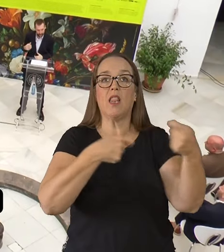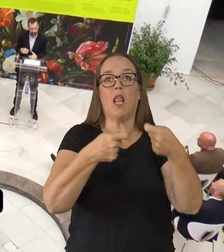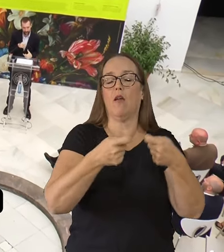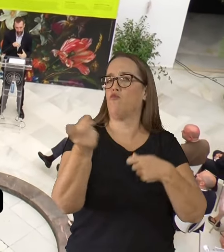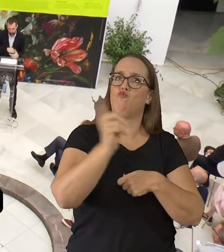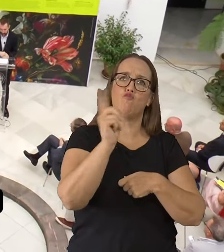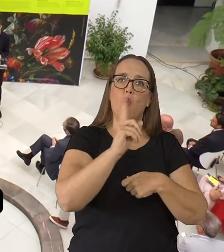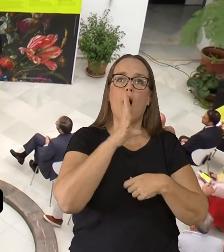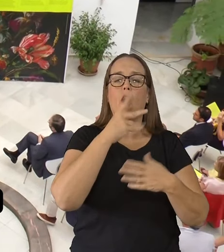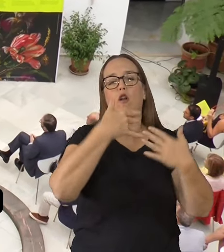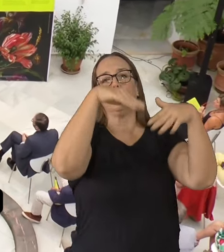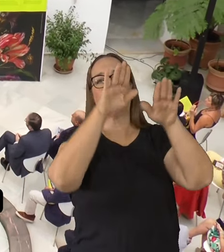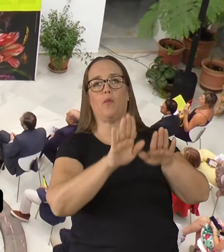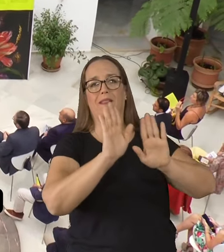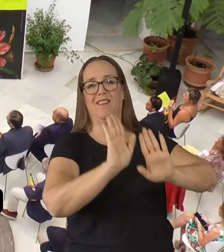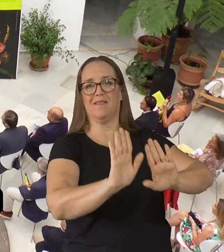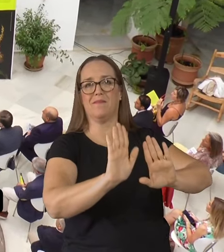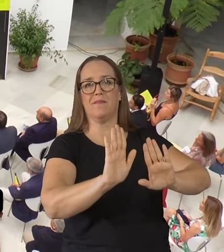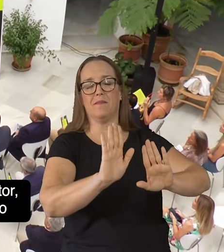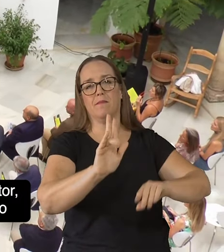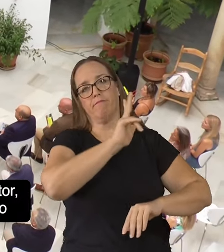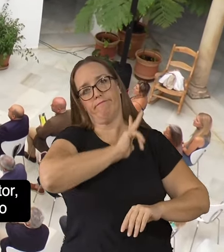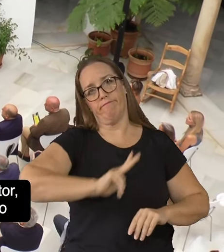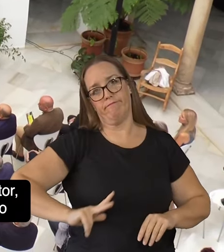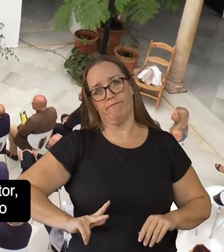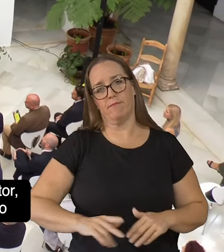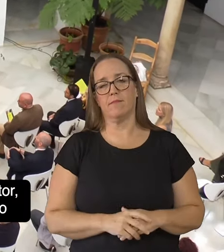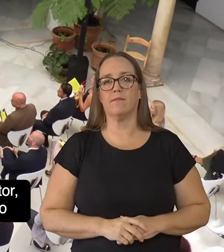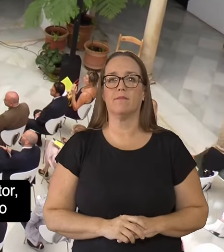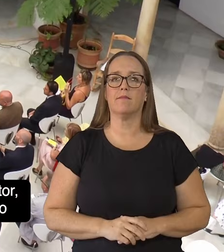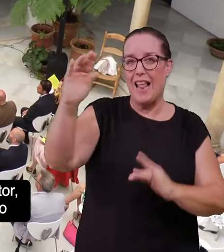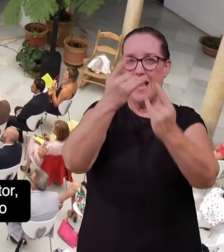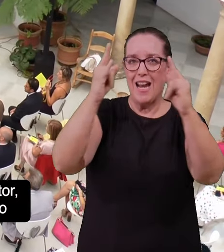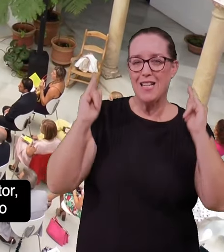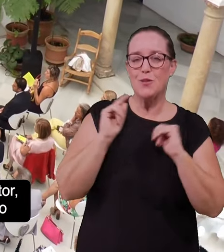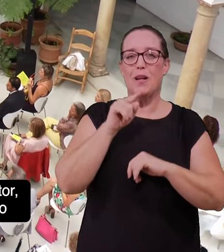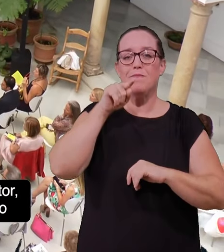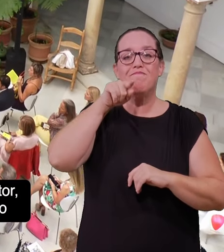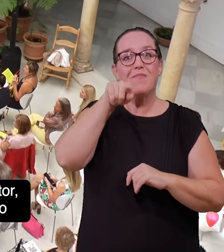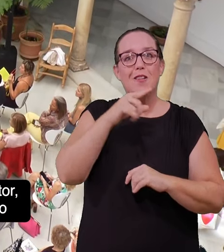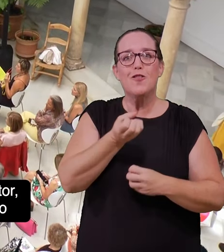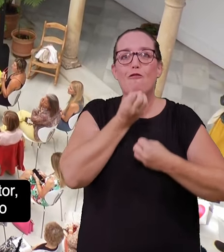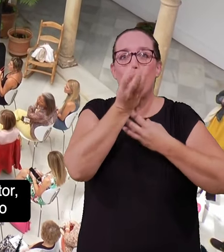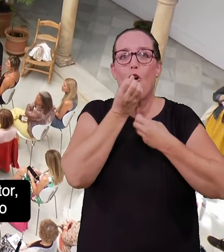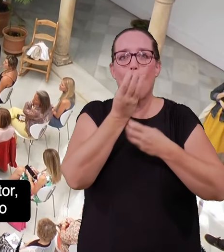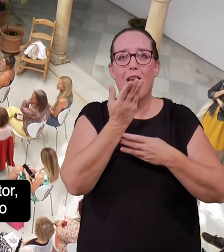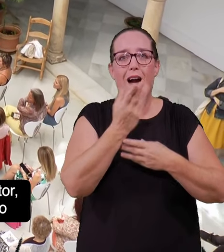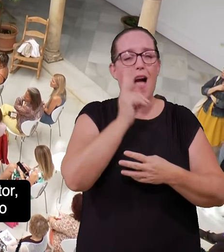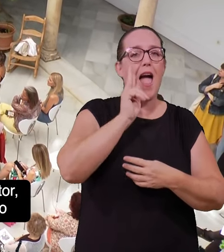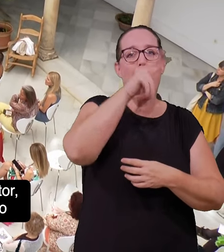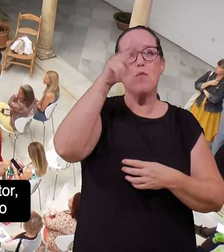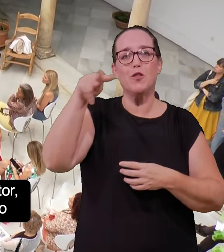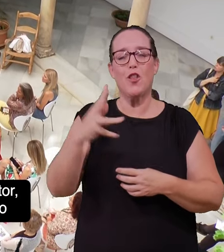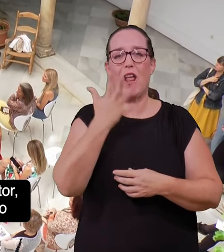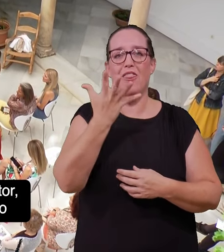16 al 26 de octubre. Con el lema de Inteligencia Vegetal como hilo conductor, Flora mostrará las